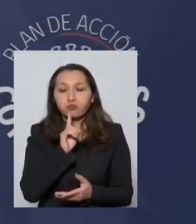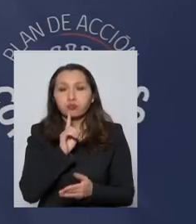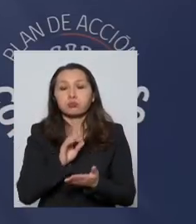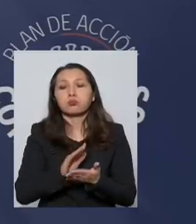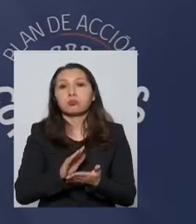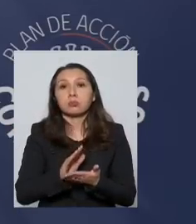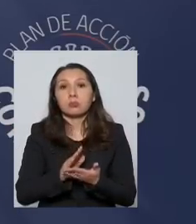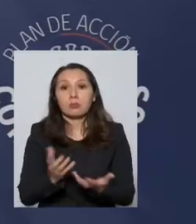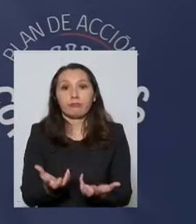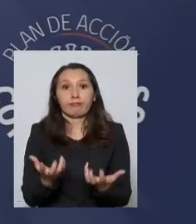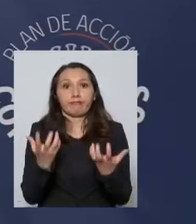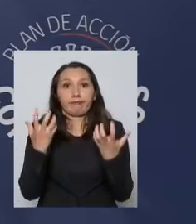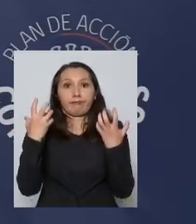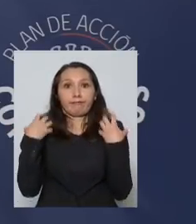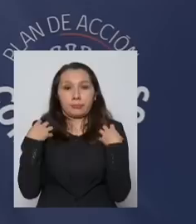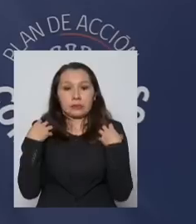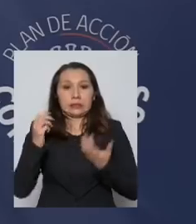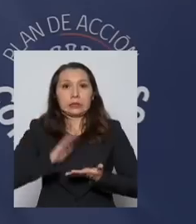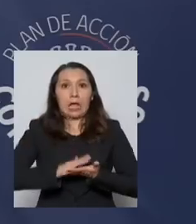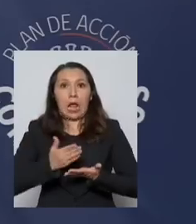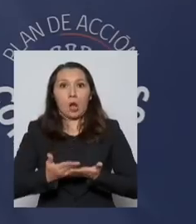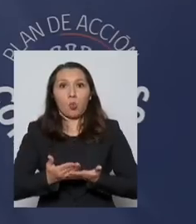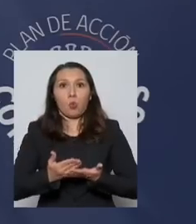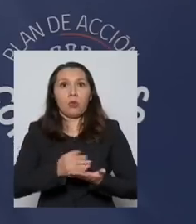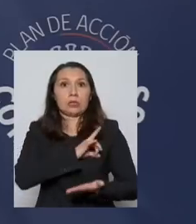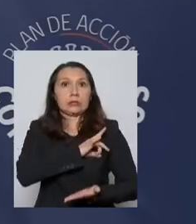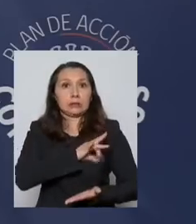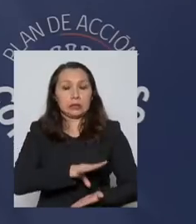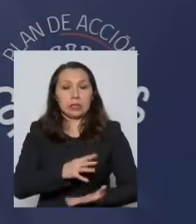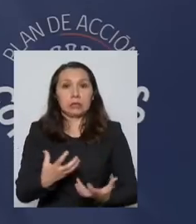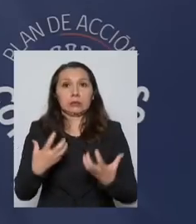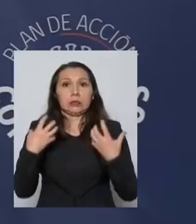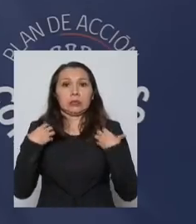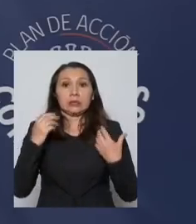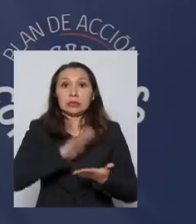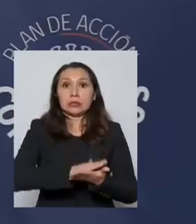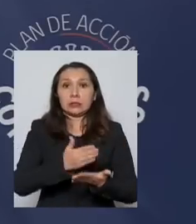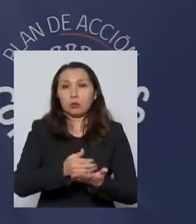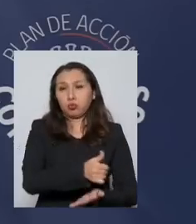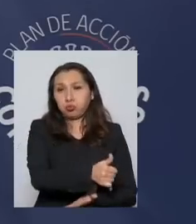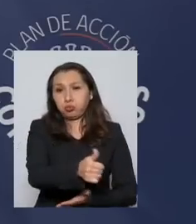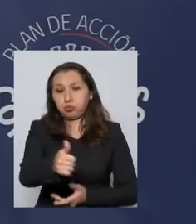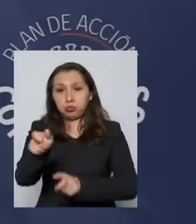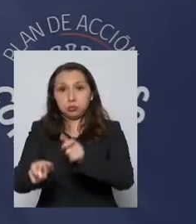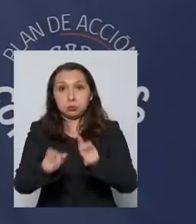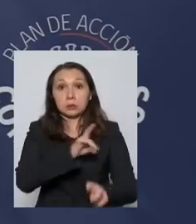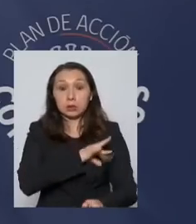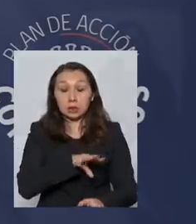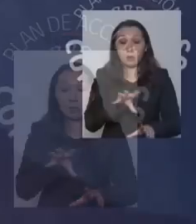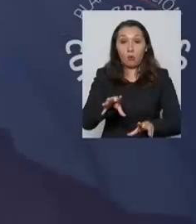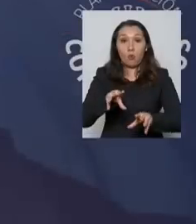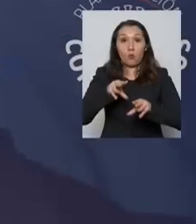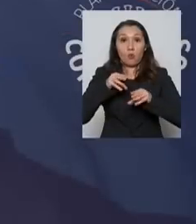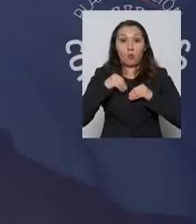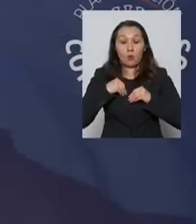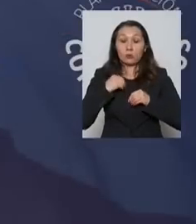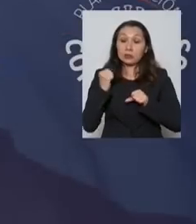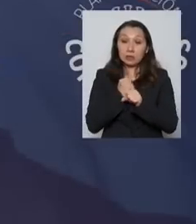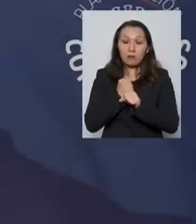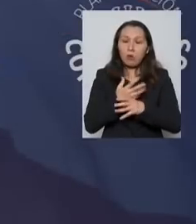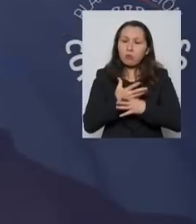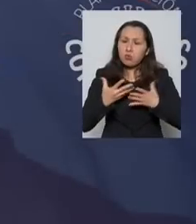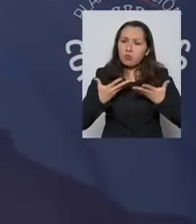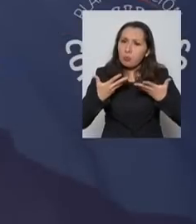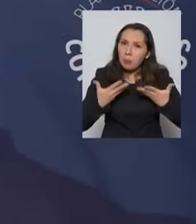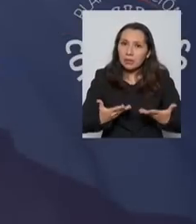a cargo de la salud de Chile y de la salud de todos los chilenos, es una tarea muy